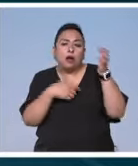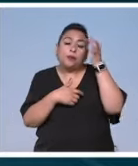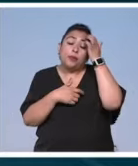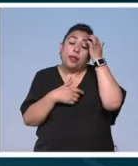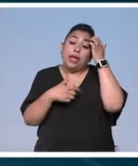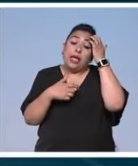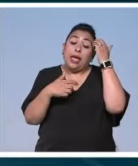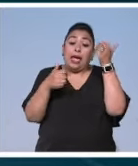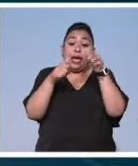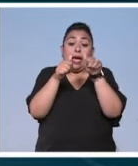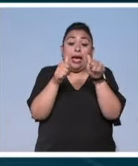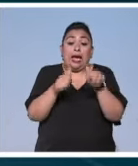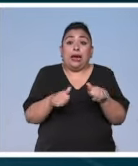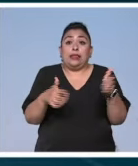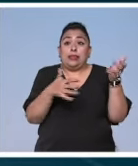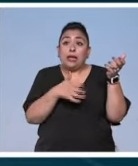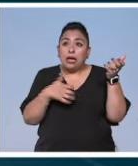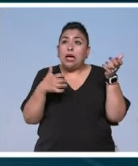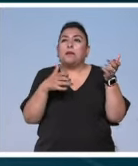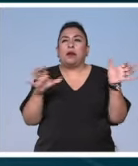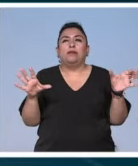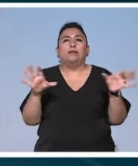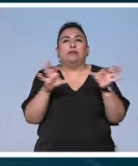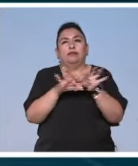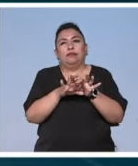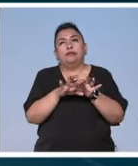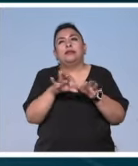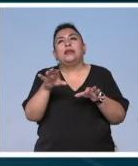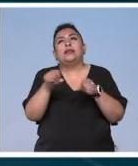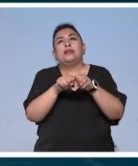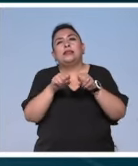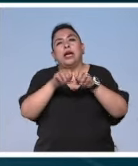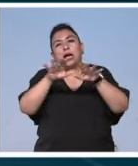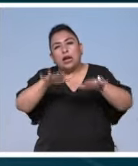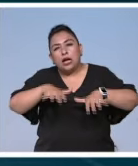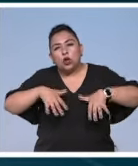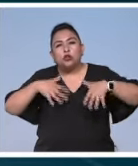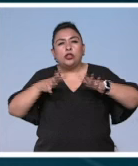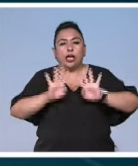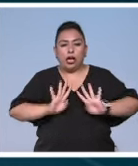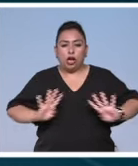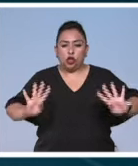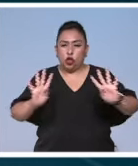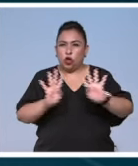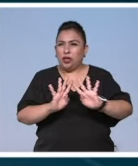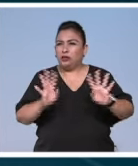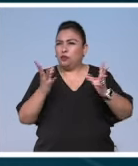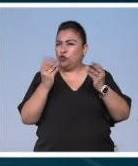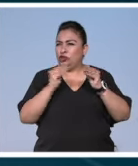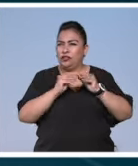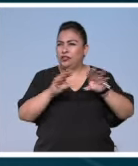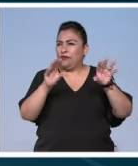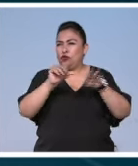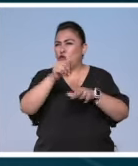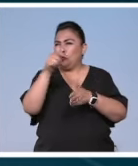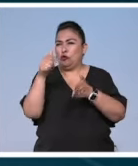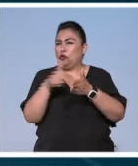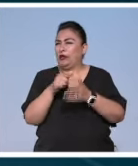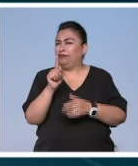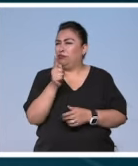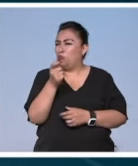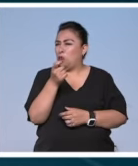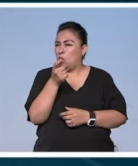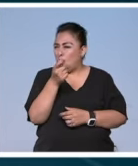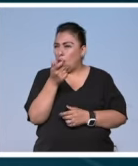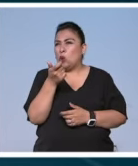El arpa clásica generalmente se asocia como a salas de concierto como a orquestas y no tiene tanta difusión en otros espacios que sean más